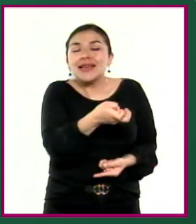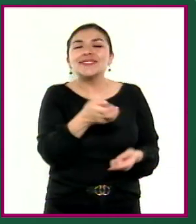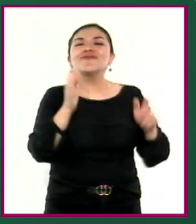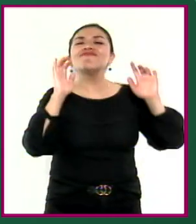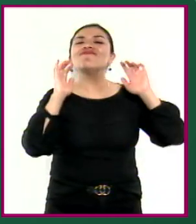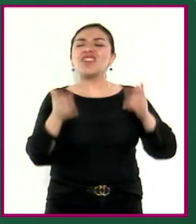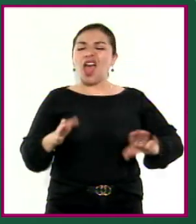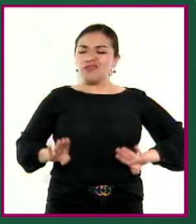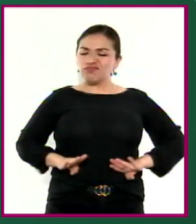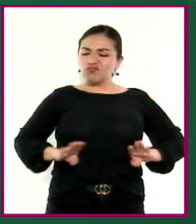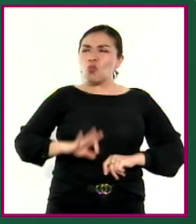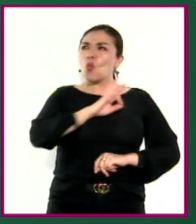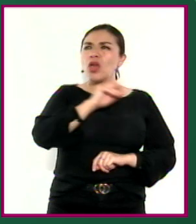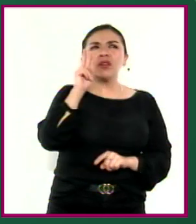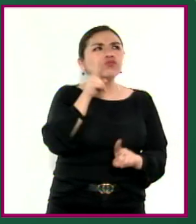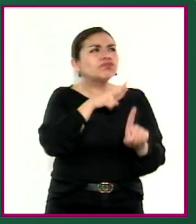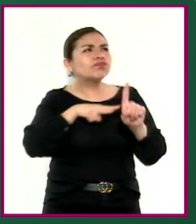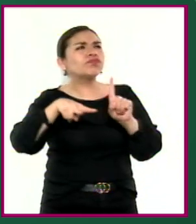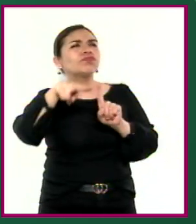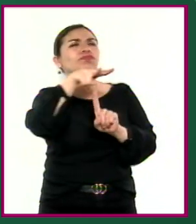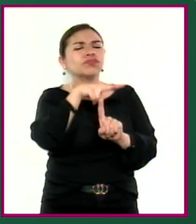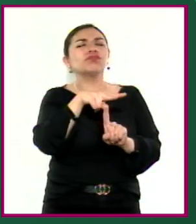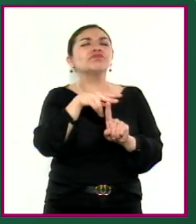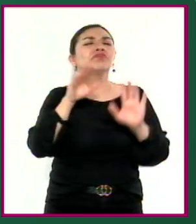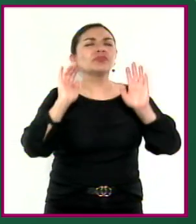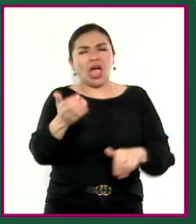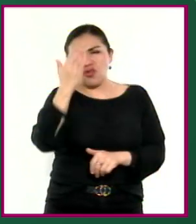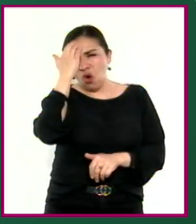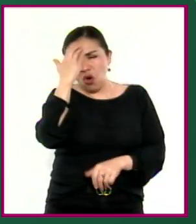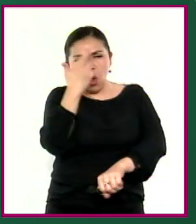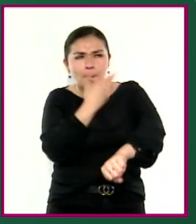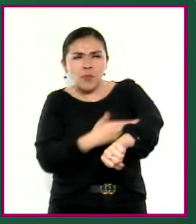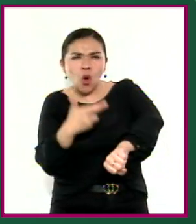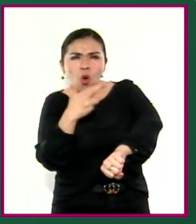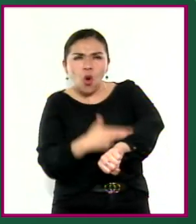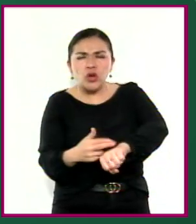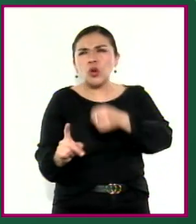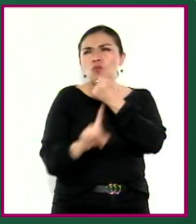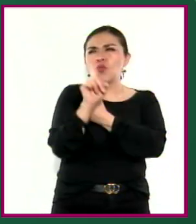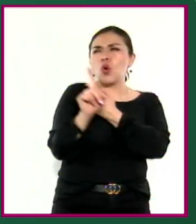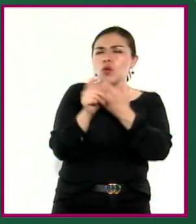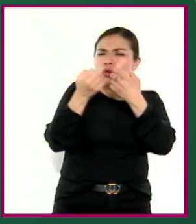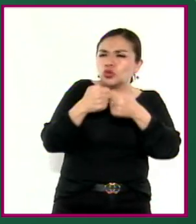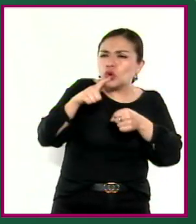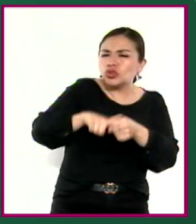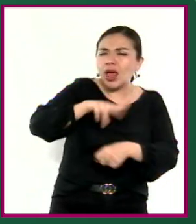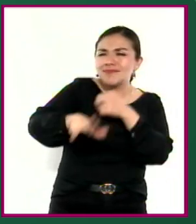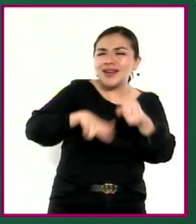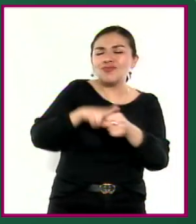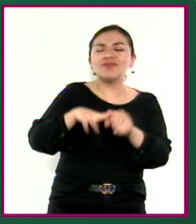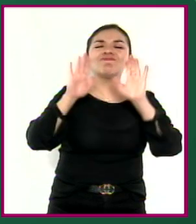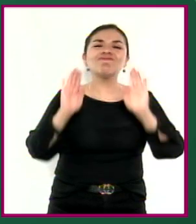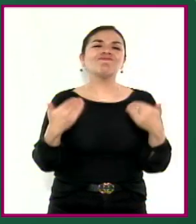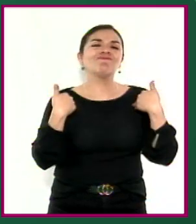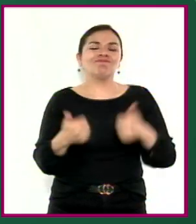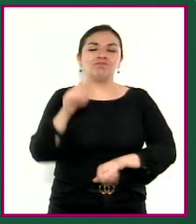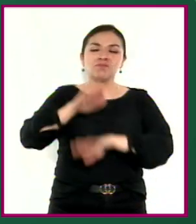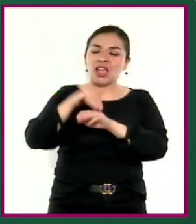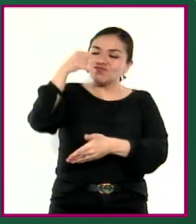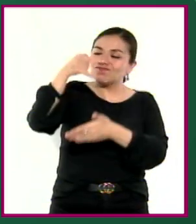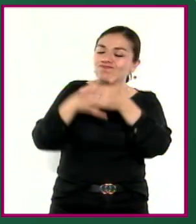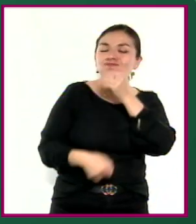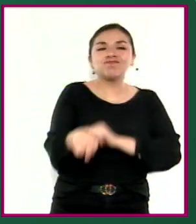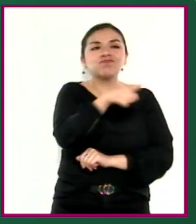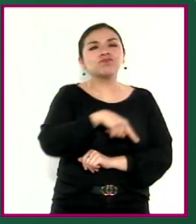están ya en condiciones de observar y analizar procesos y fenómenos sociales y naturales con mayor profundidad,